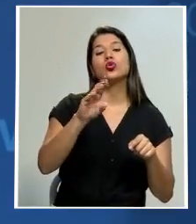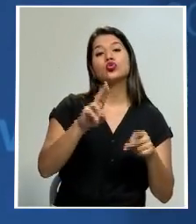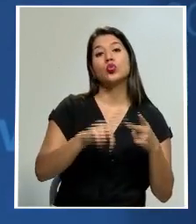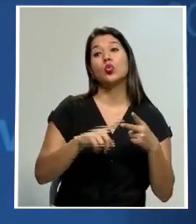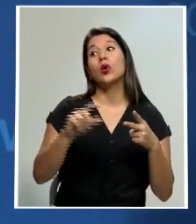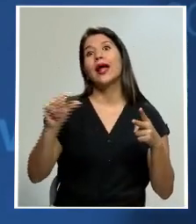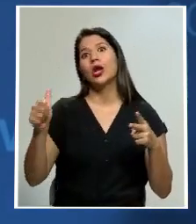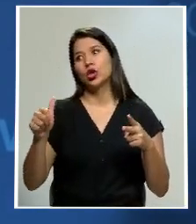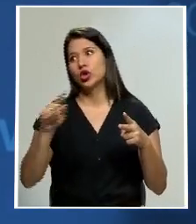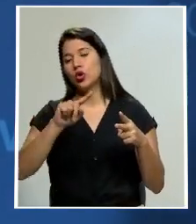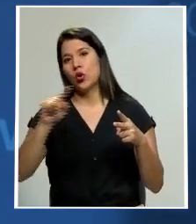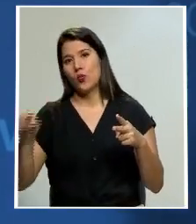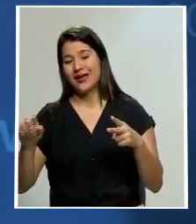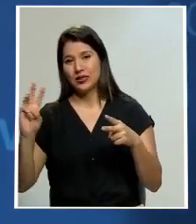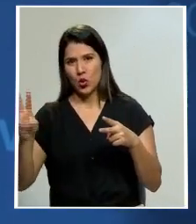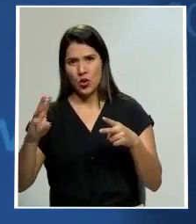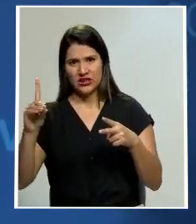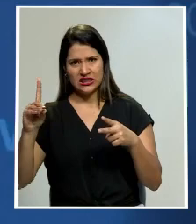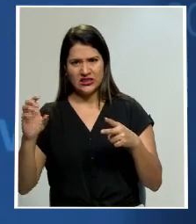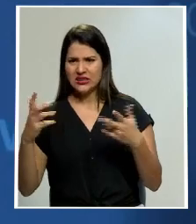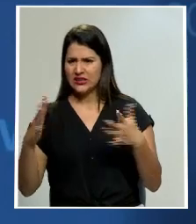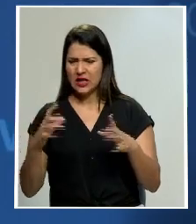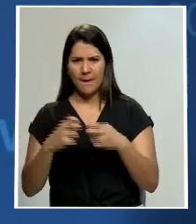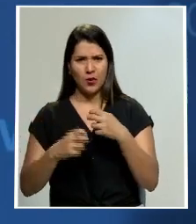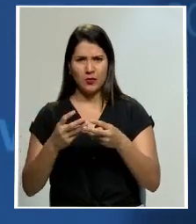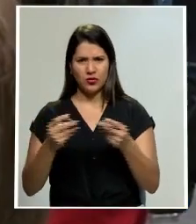resuelto volverán a su lugar de trabajo